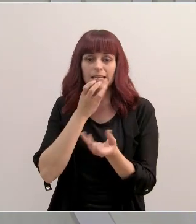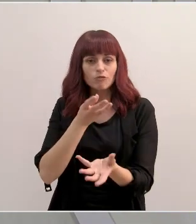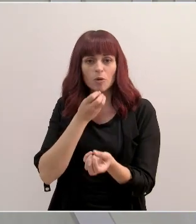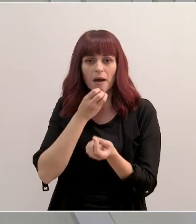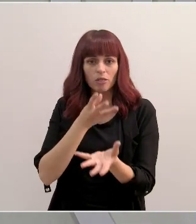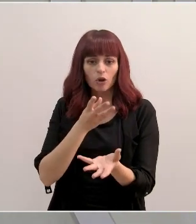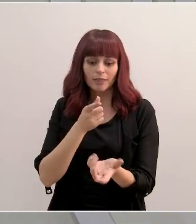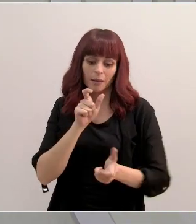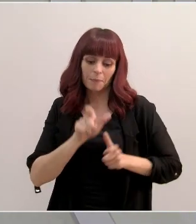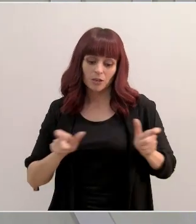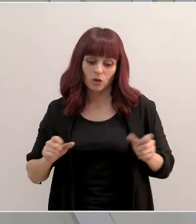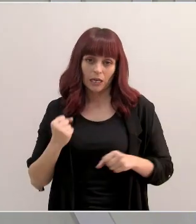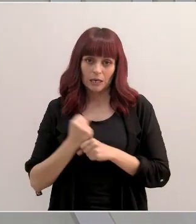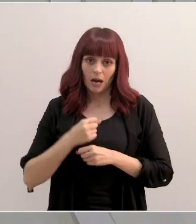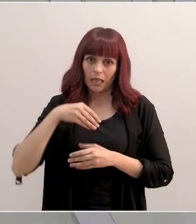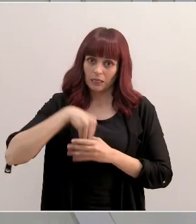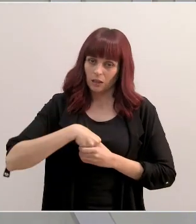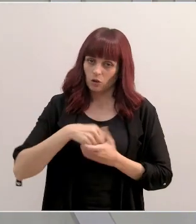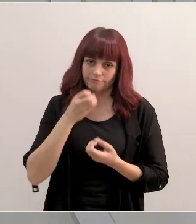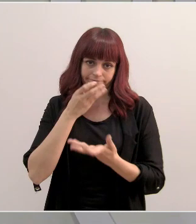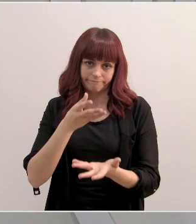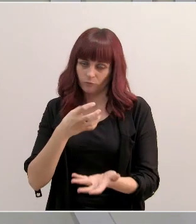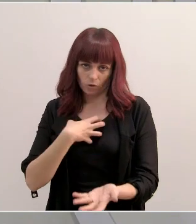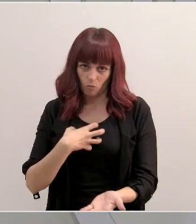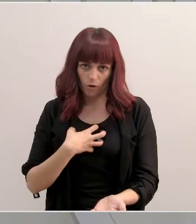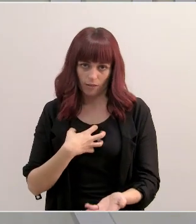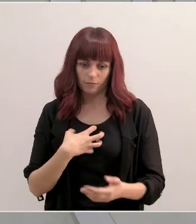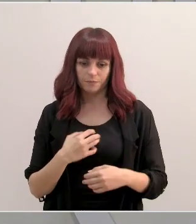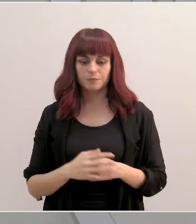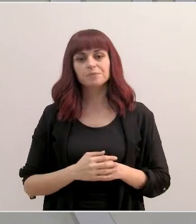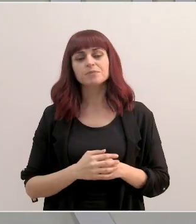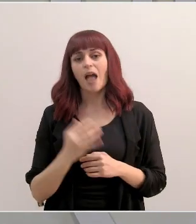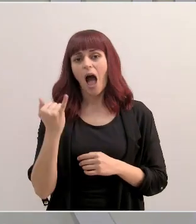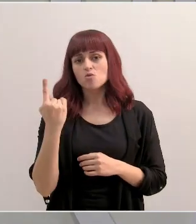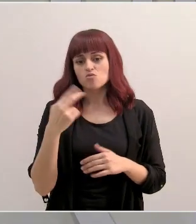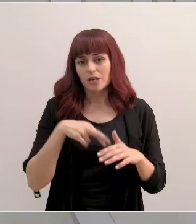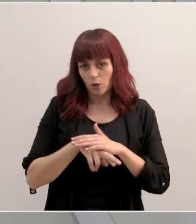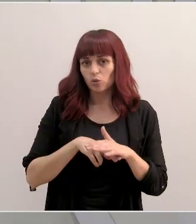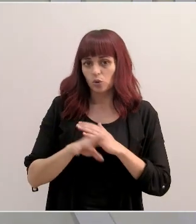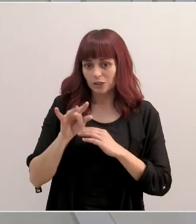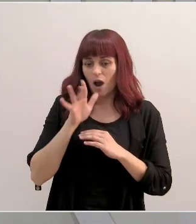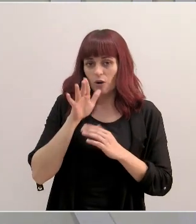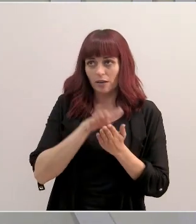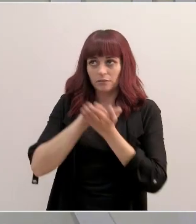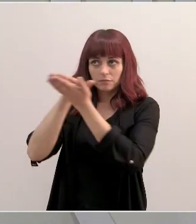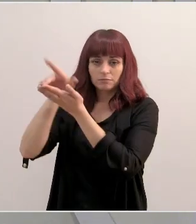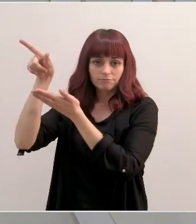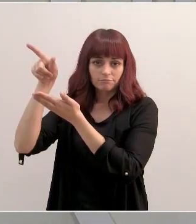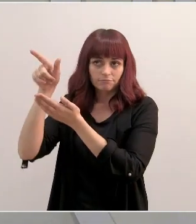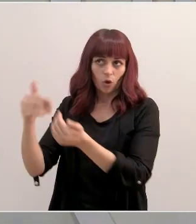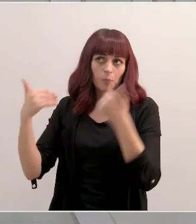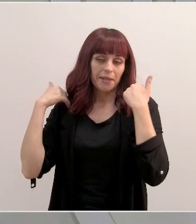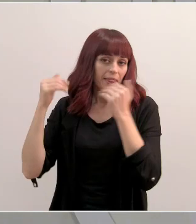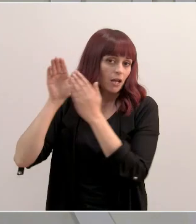del personal, o de los trabajadores del Servicio Murciano de Salud. Hay un recurso, está en manos de los organismos competentes y